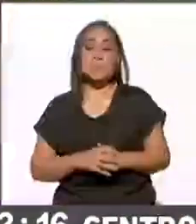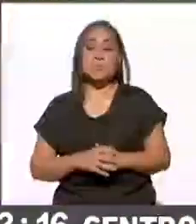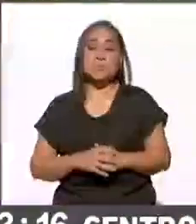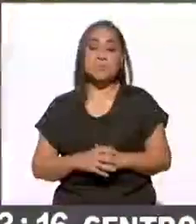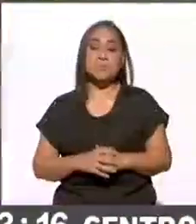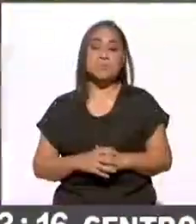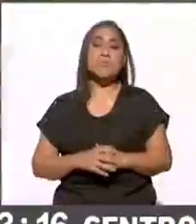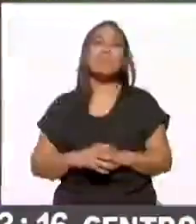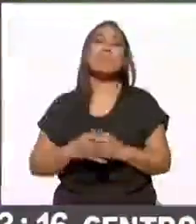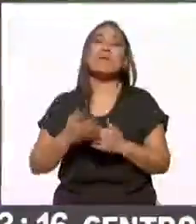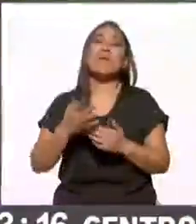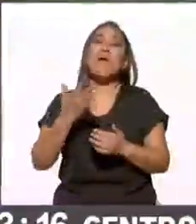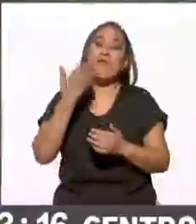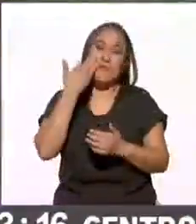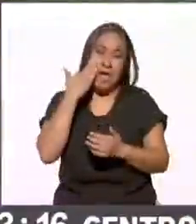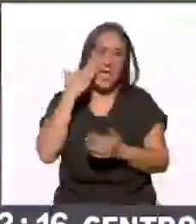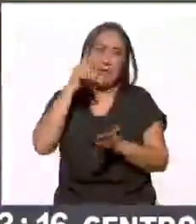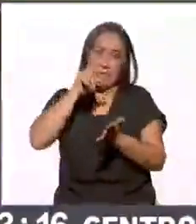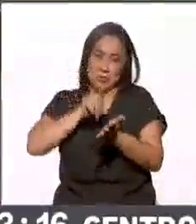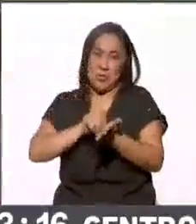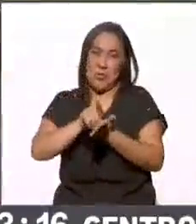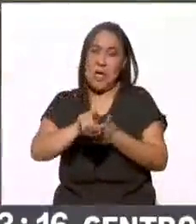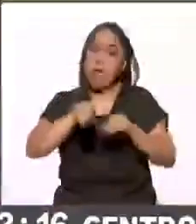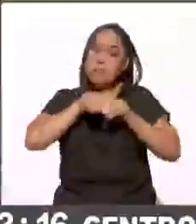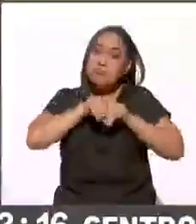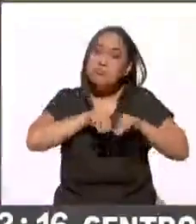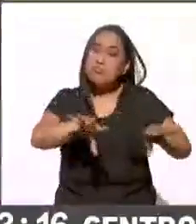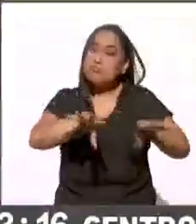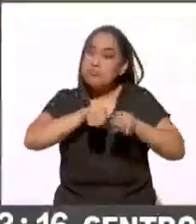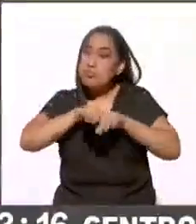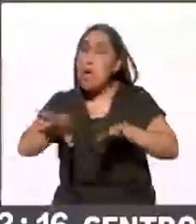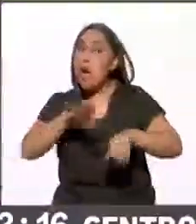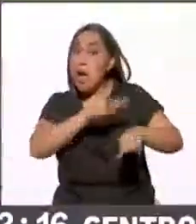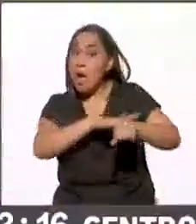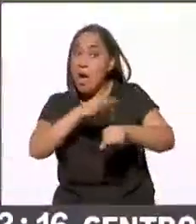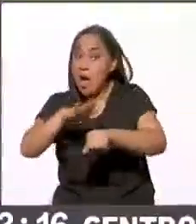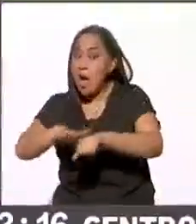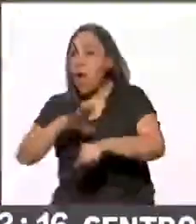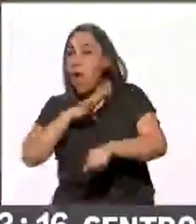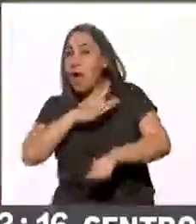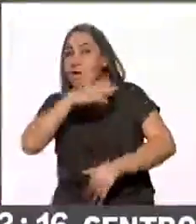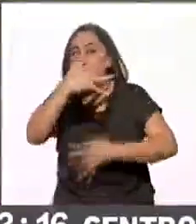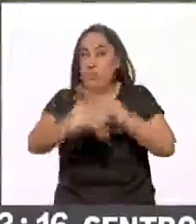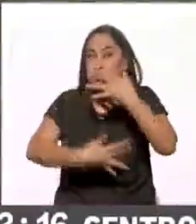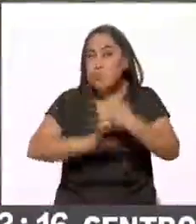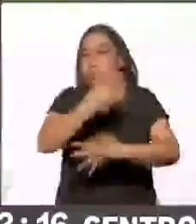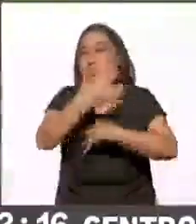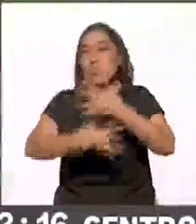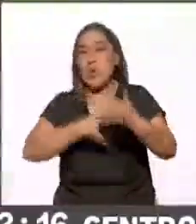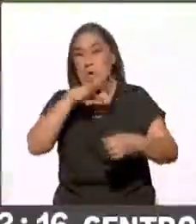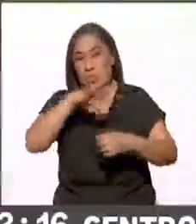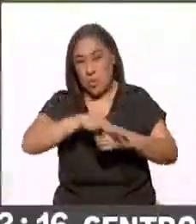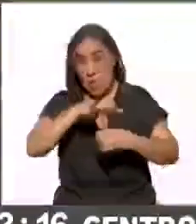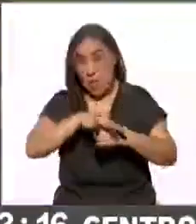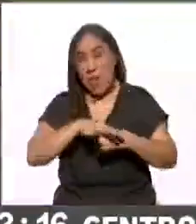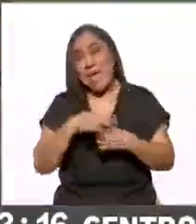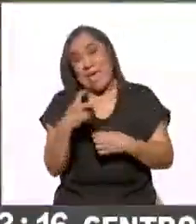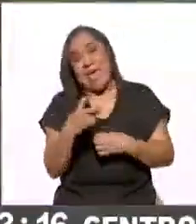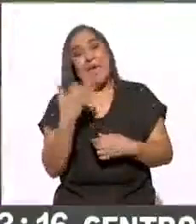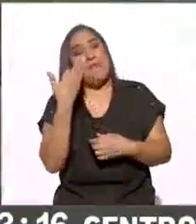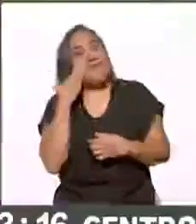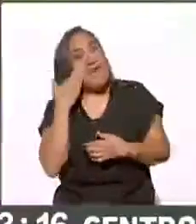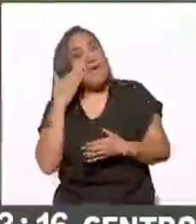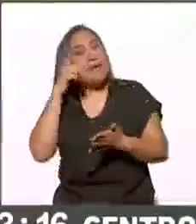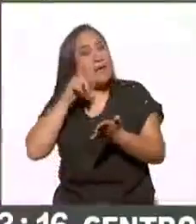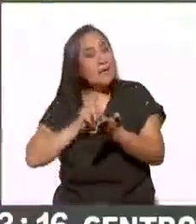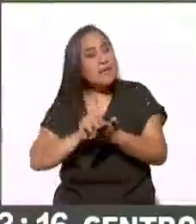En redes sociales había una percepción de que existía violencia y violencia electoral y sobre las redes sociales es que se